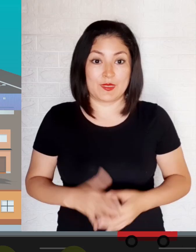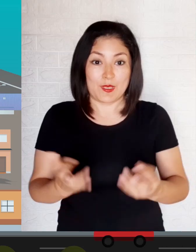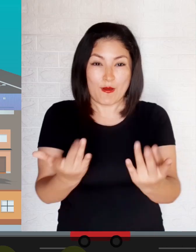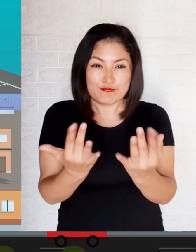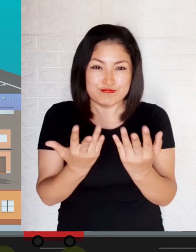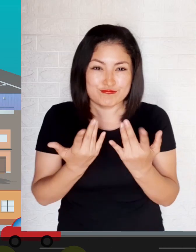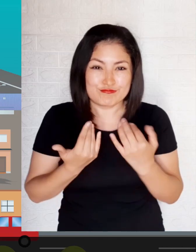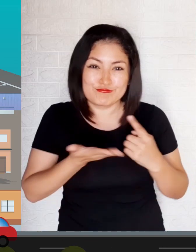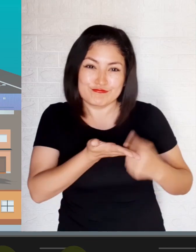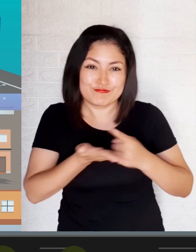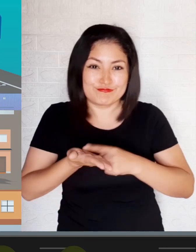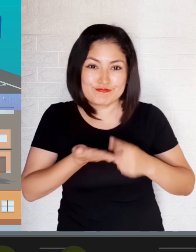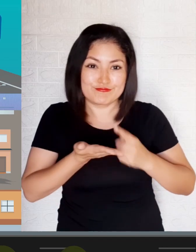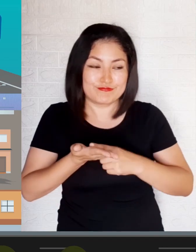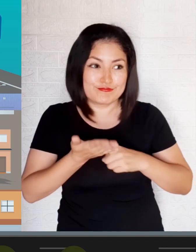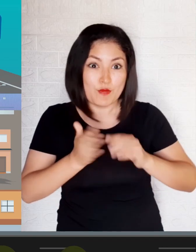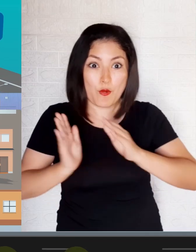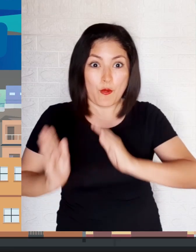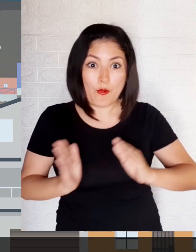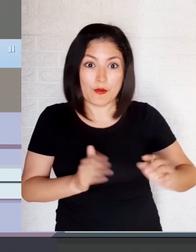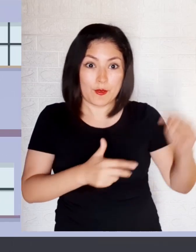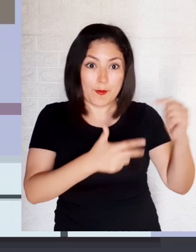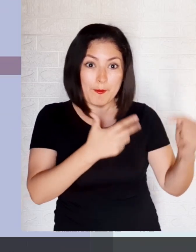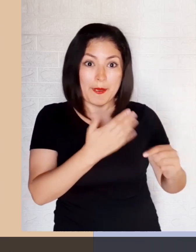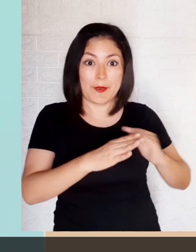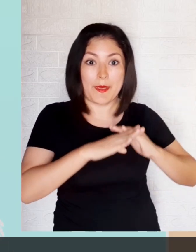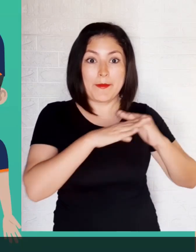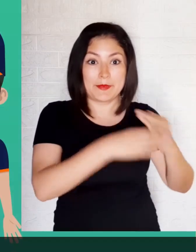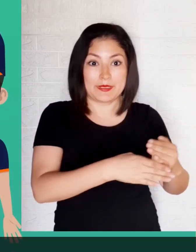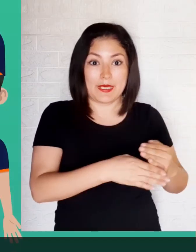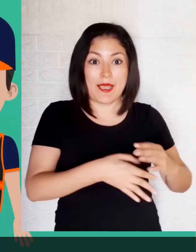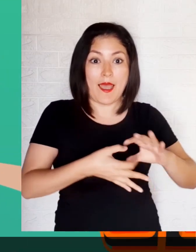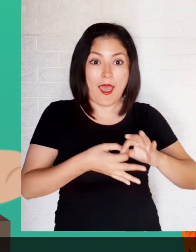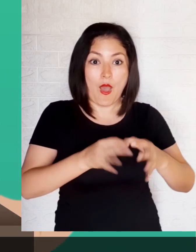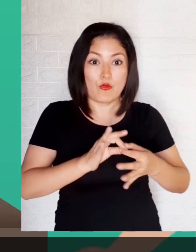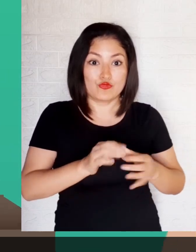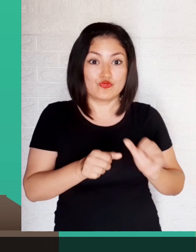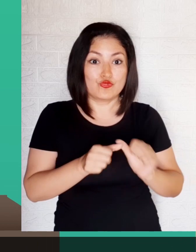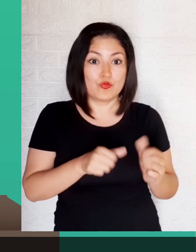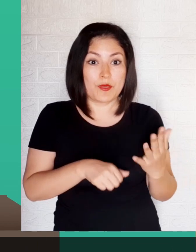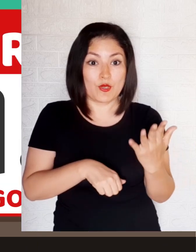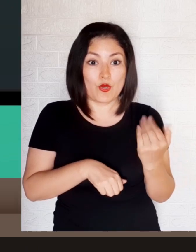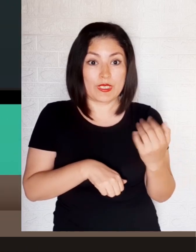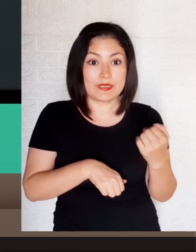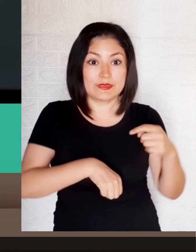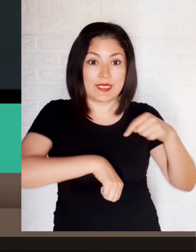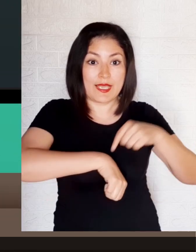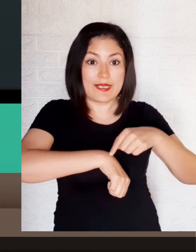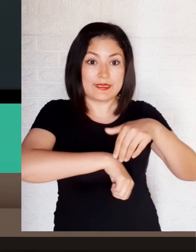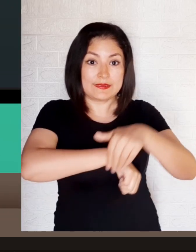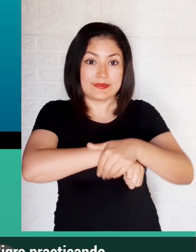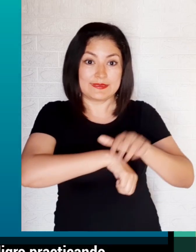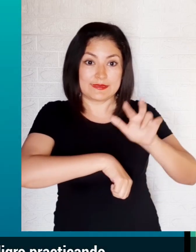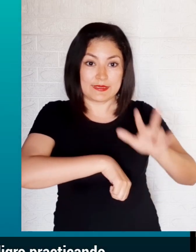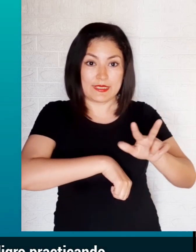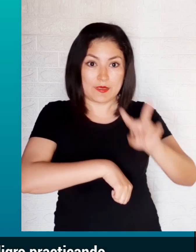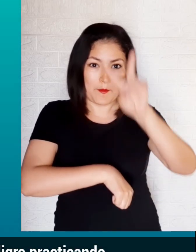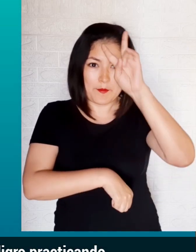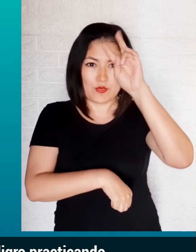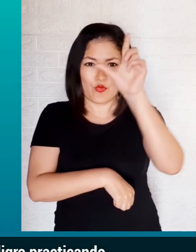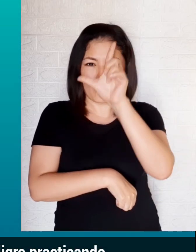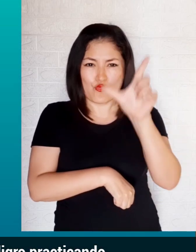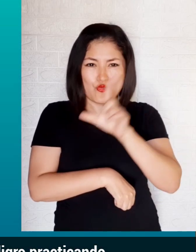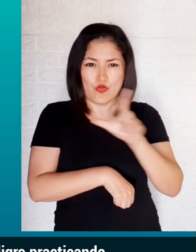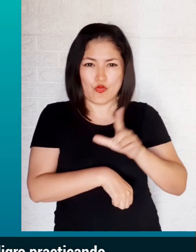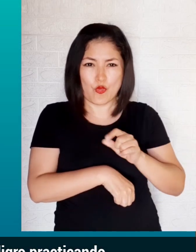Preparados y organizados, evitamos desastres. Este martes, 15 de agosto, a las 3 de la tarde, participa